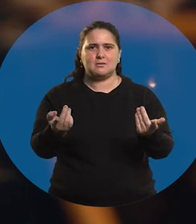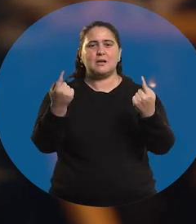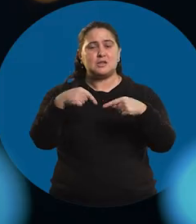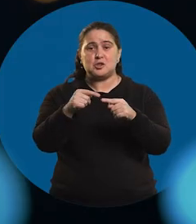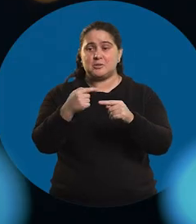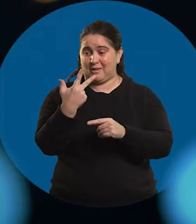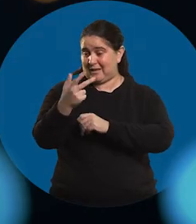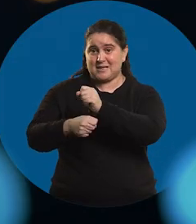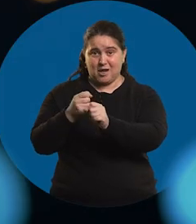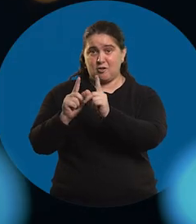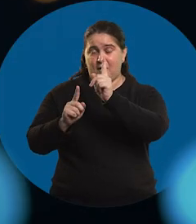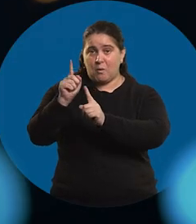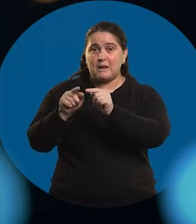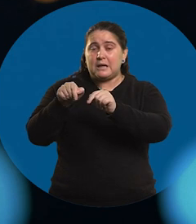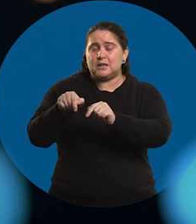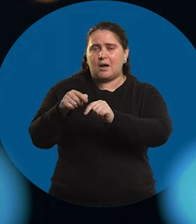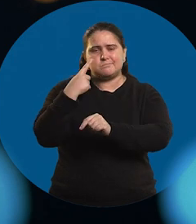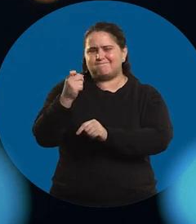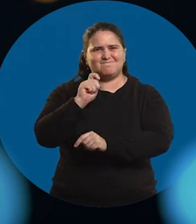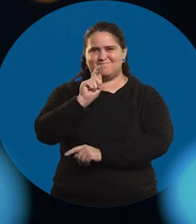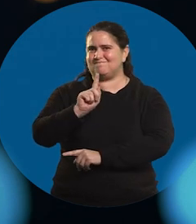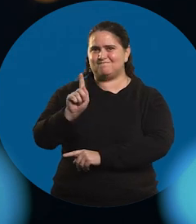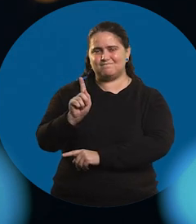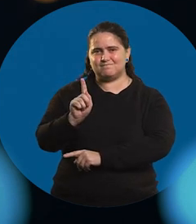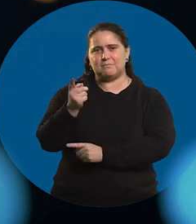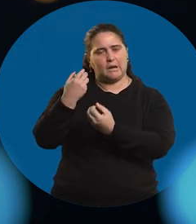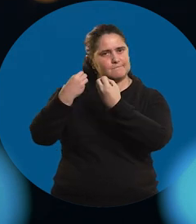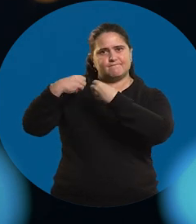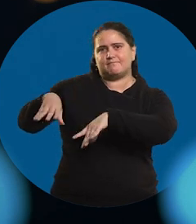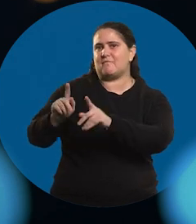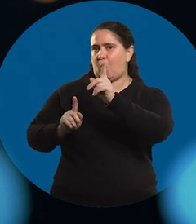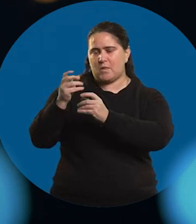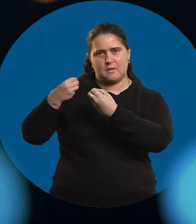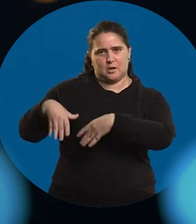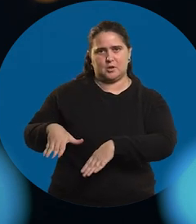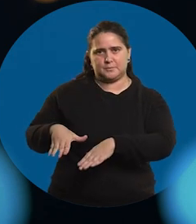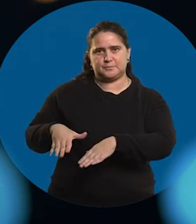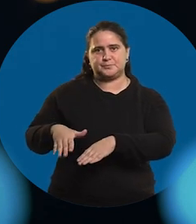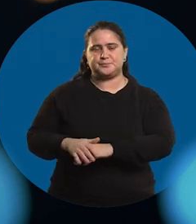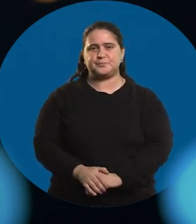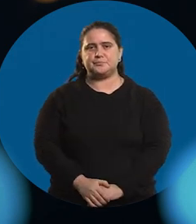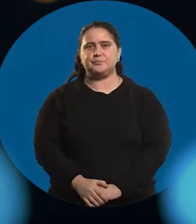Y bueno, después de esos tres años, me doy cuenta de que no era lo mío y dejo la facultad.